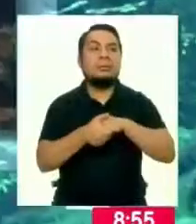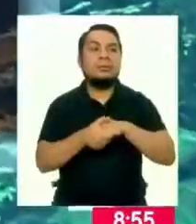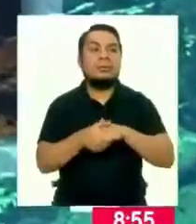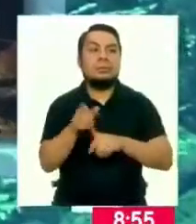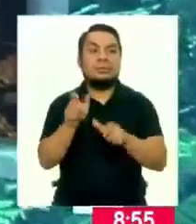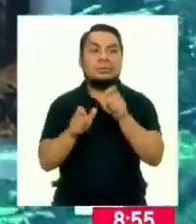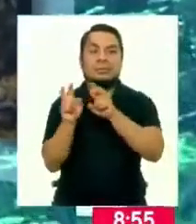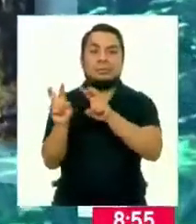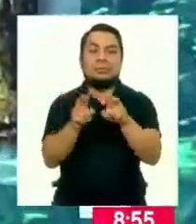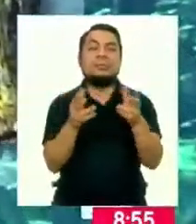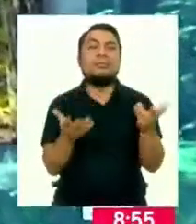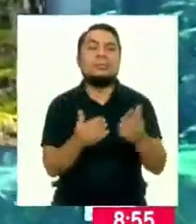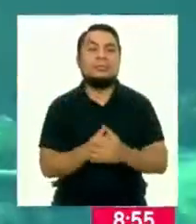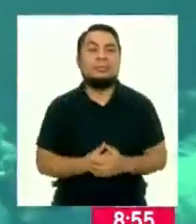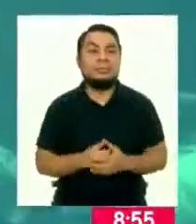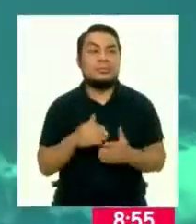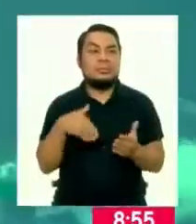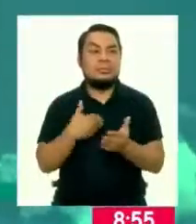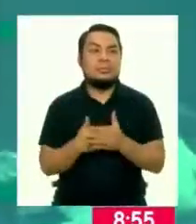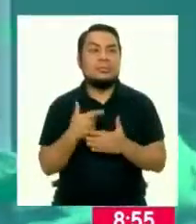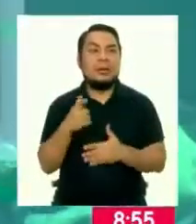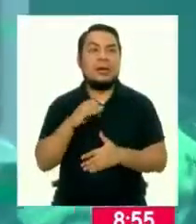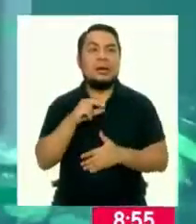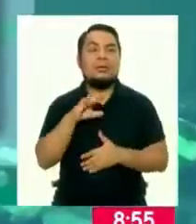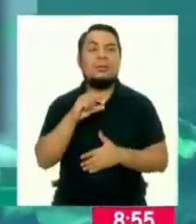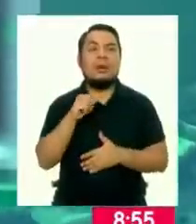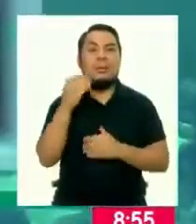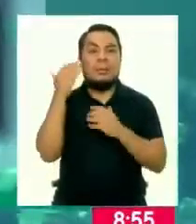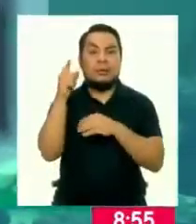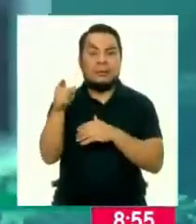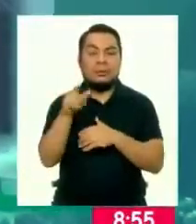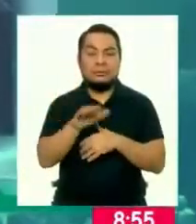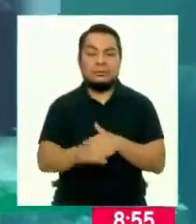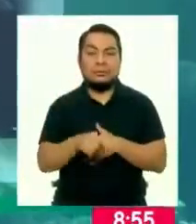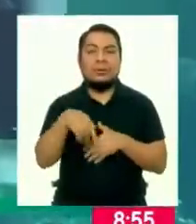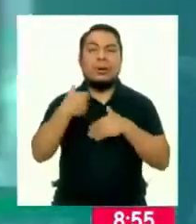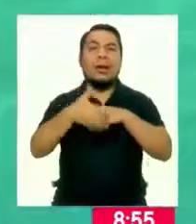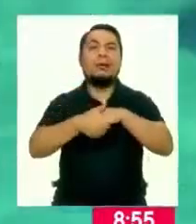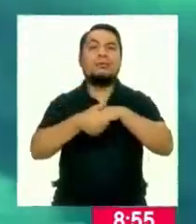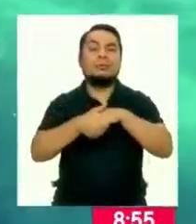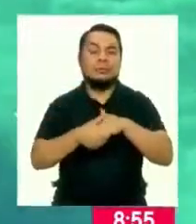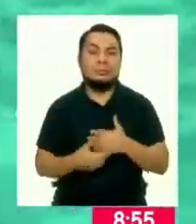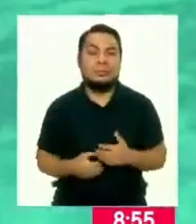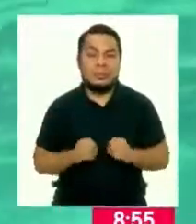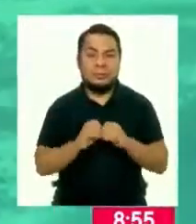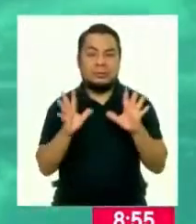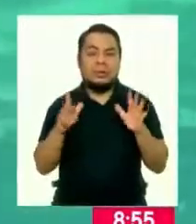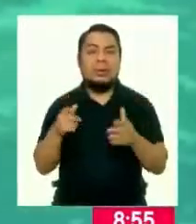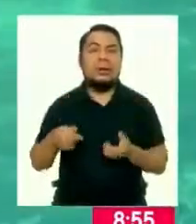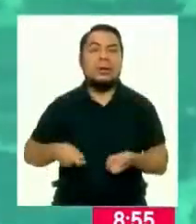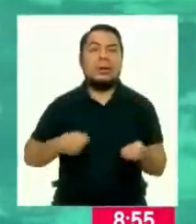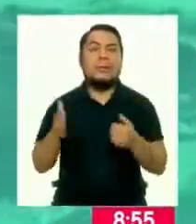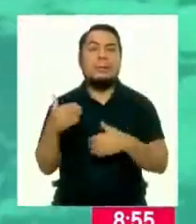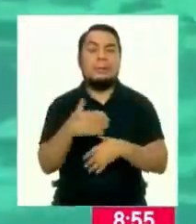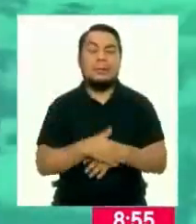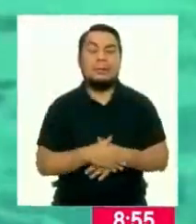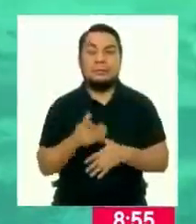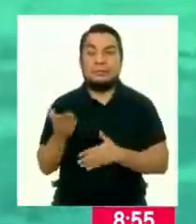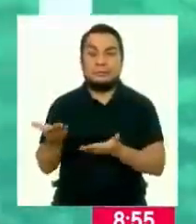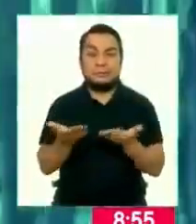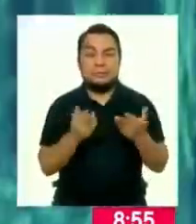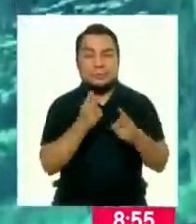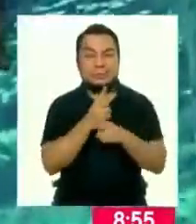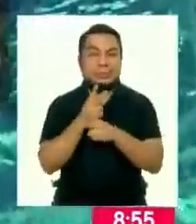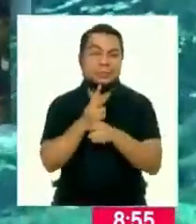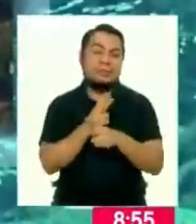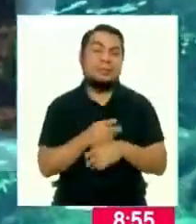televidentes. En esta ocasión llegan desde Cabo Blanco, en Piura. Una niña envía saludos con ocasión del Día del Pescador y nos invita a